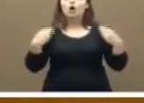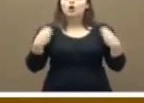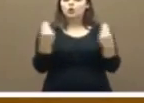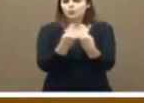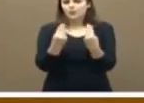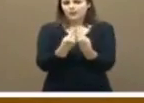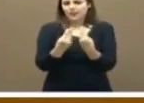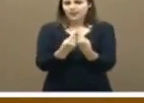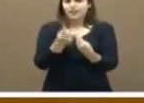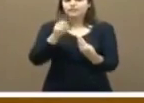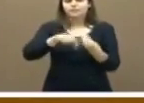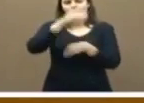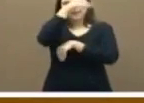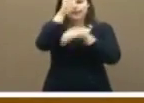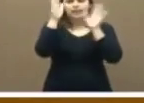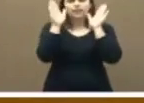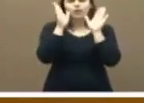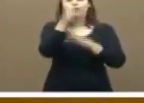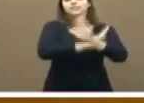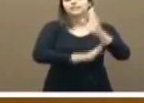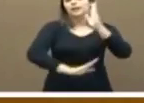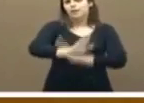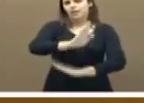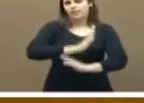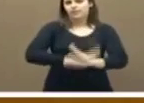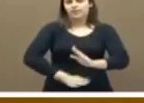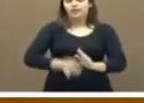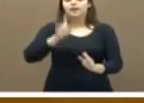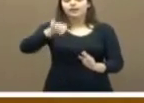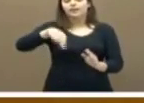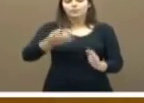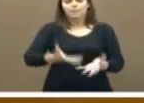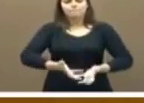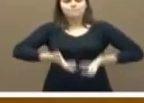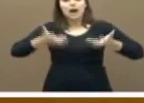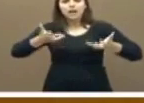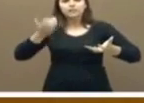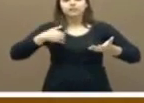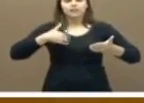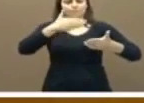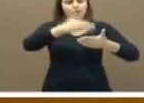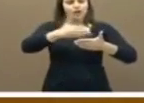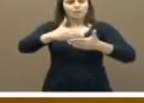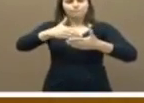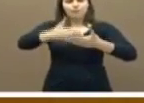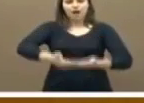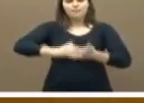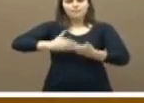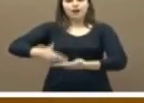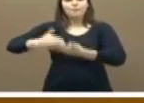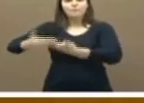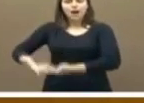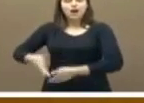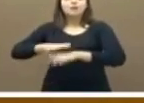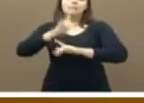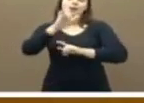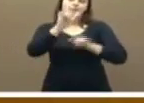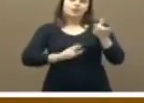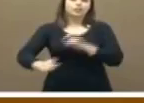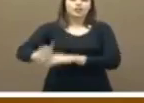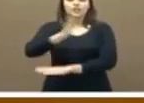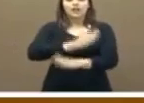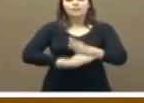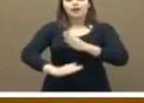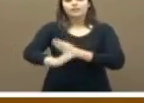y de atención a la discapacidad que logre disminuir las barreras que dificultan a las personas con